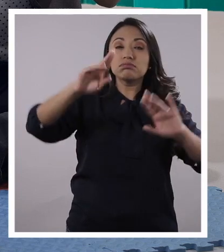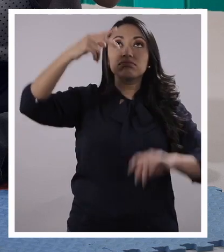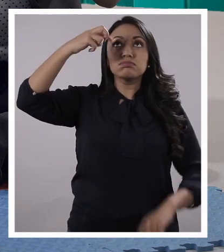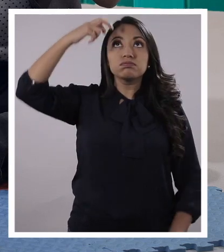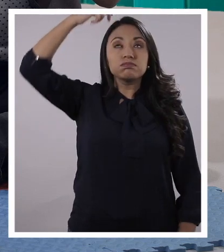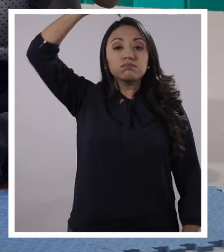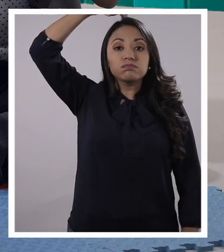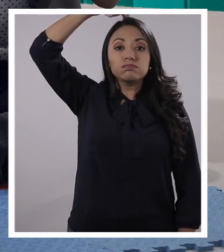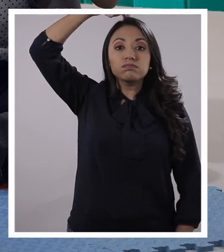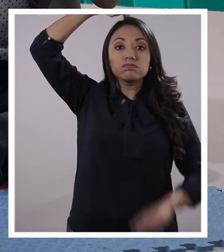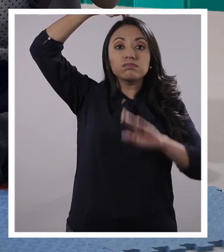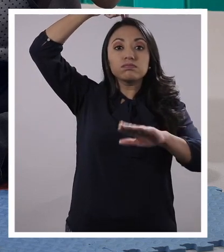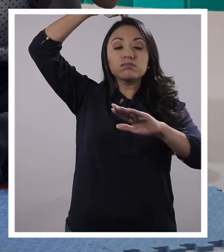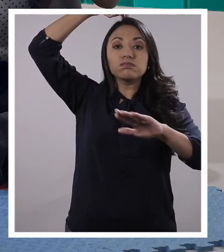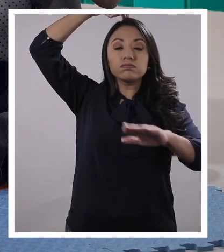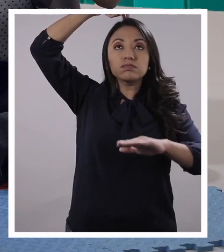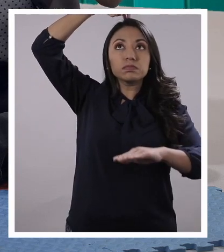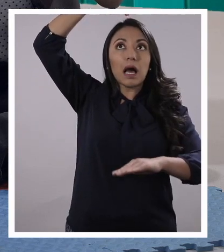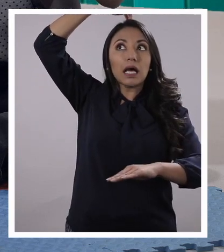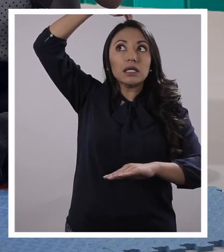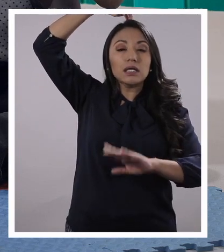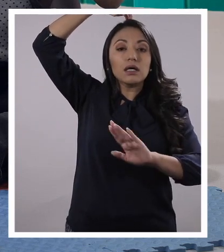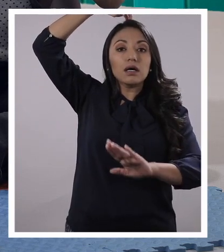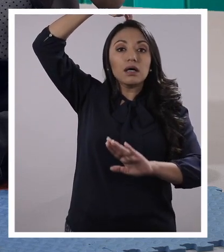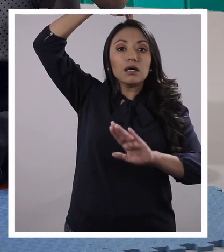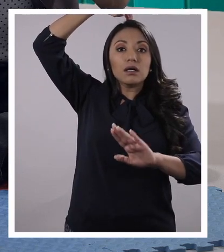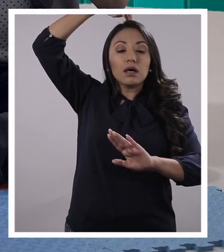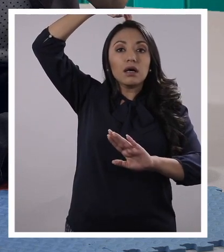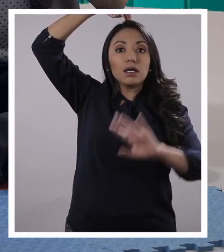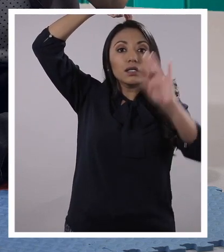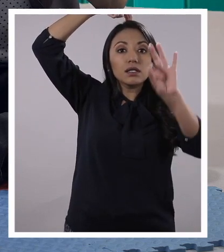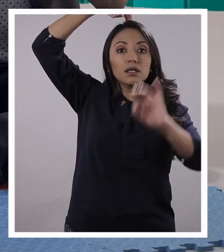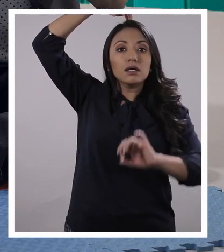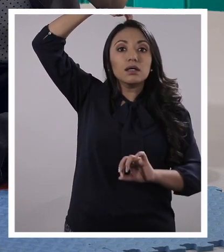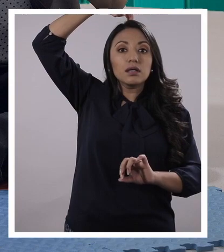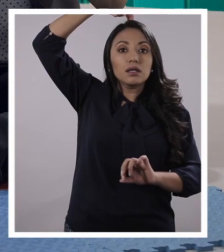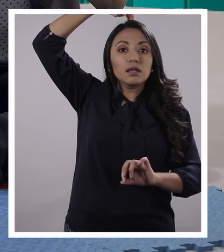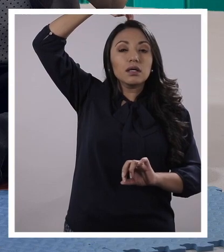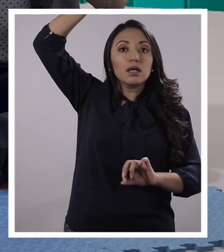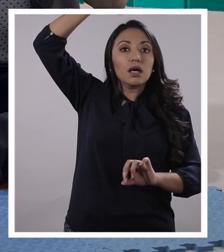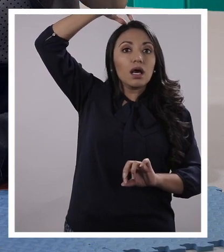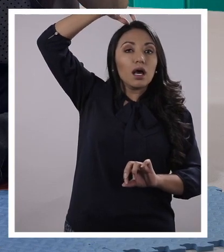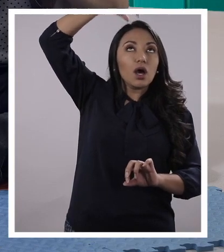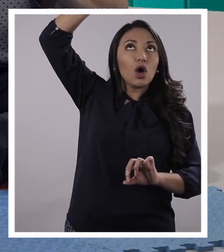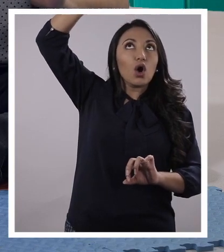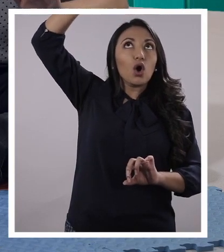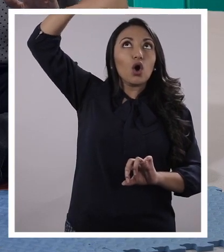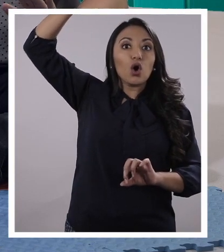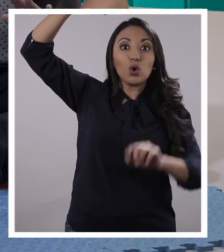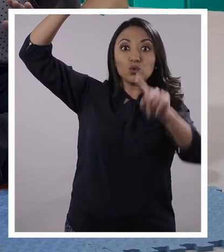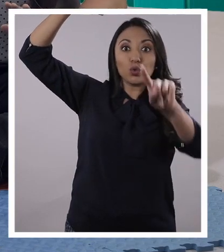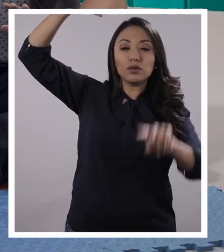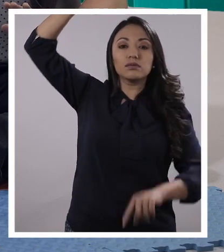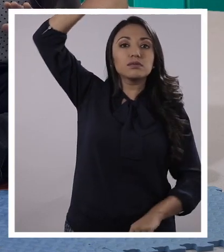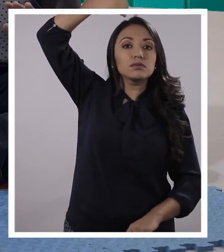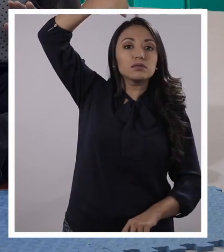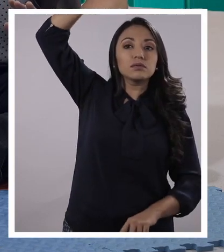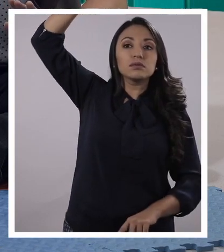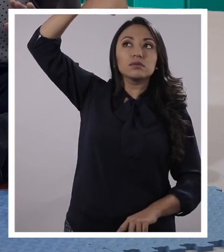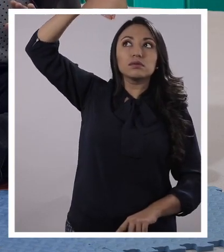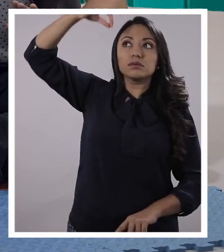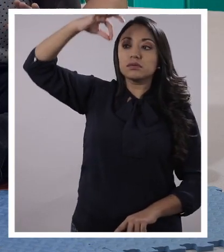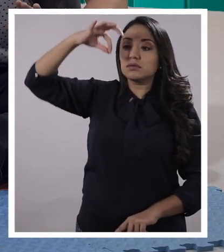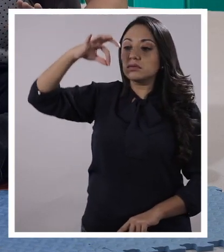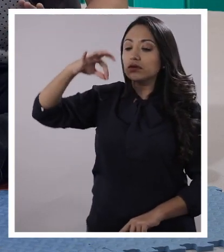mucho cuidado, sostenga a la hormiguita. Sosténgala. Y bájele de la cabeza. Y le va a dejar que se vaya